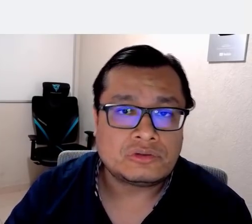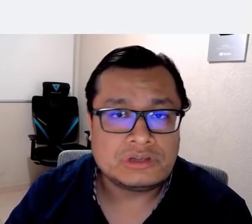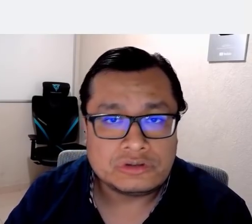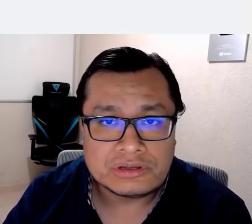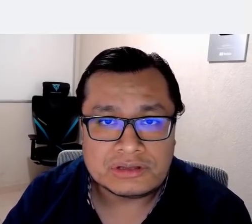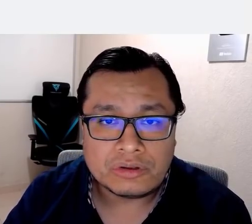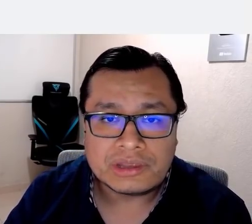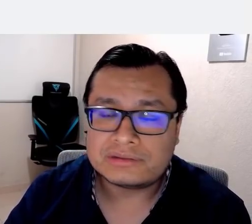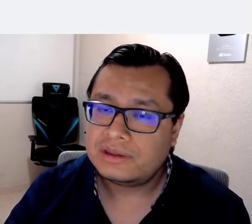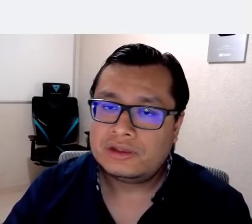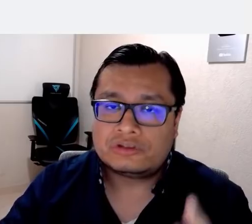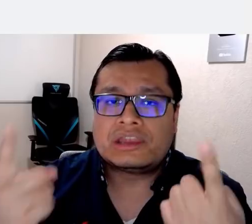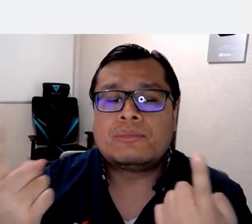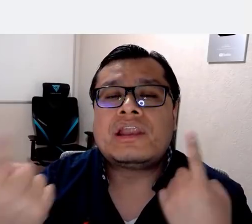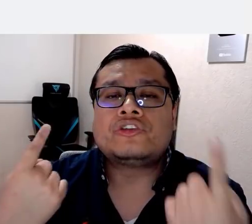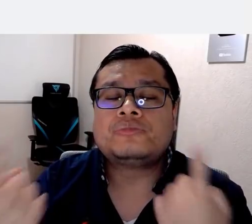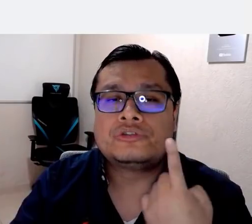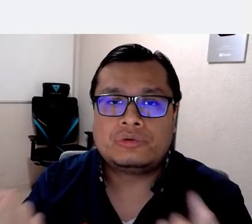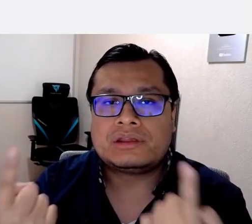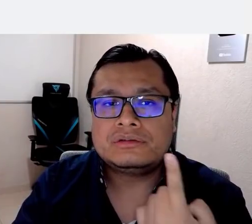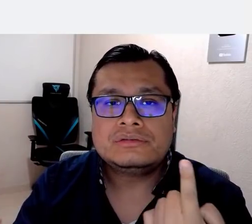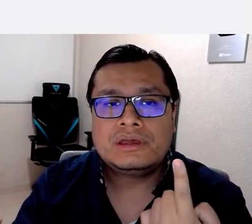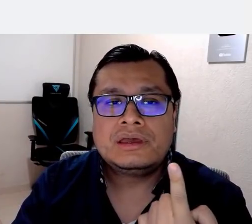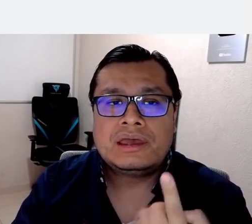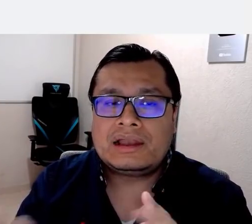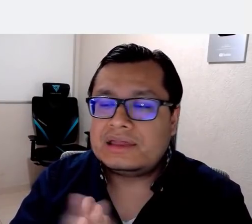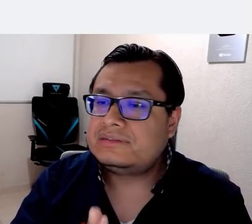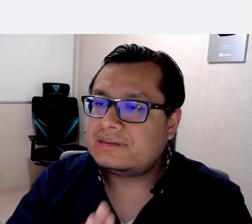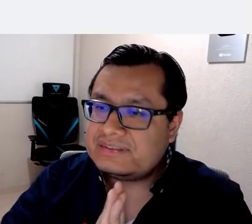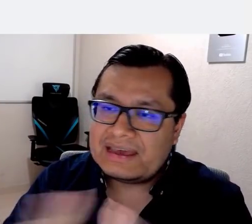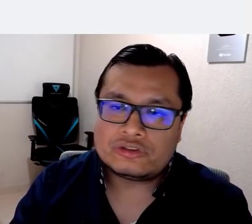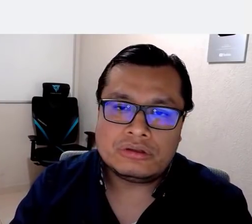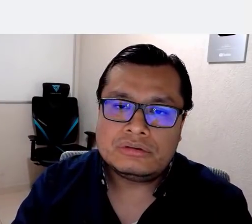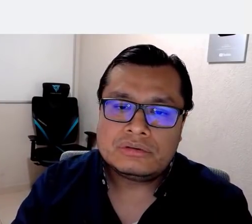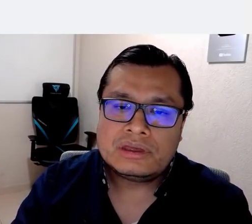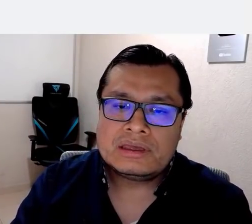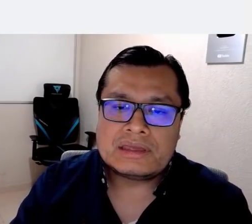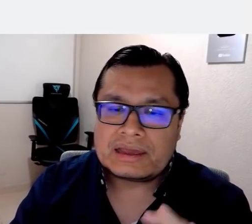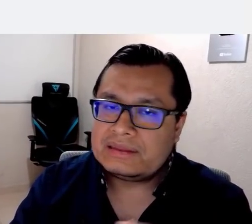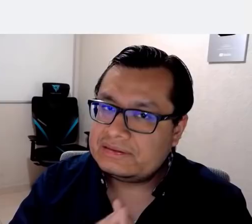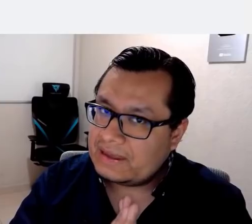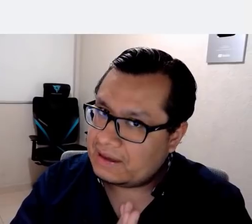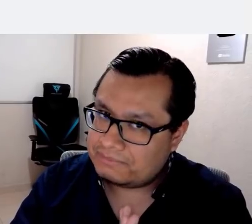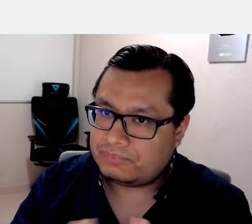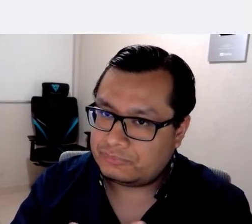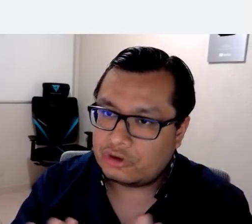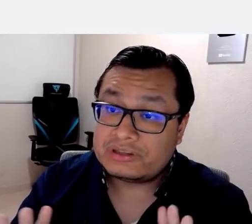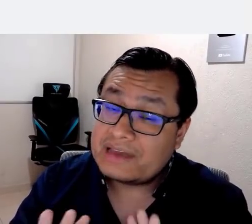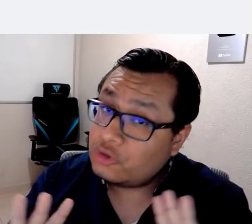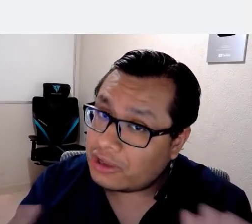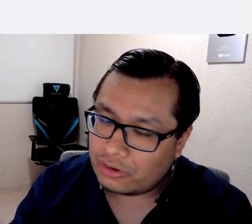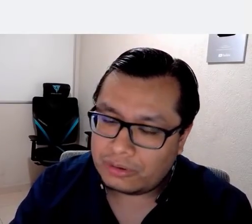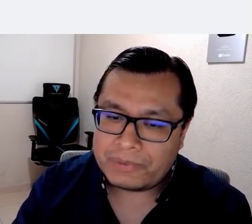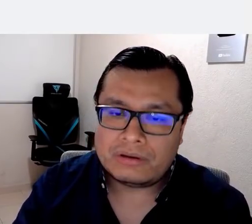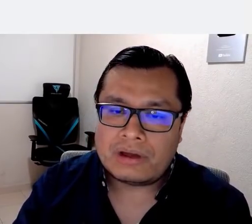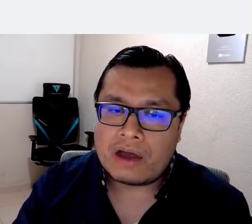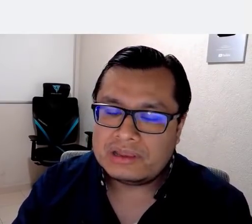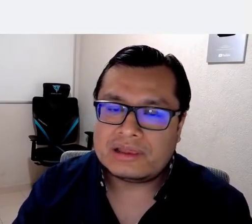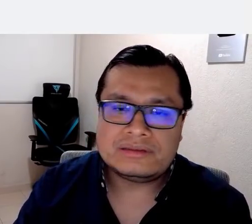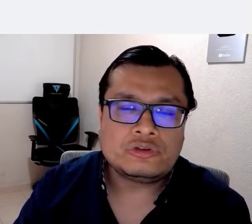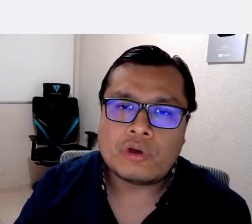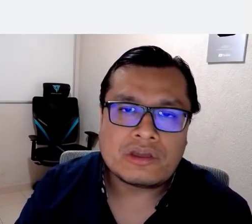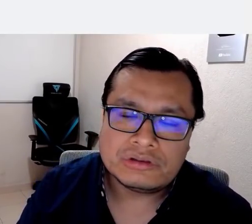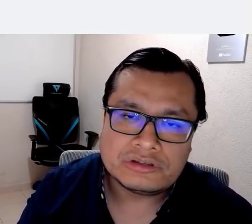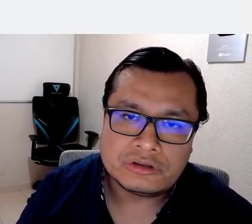existen las condiciones idóneas. Entonces tenemos las dos posturas, ¿no? El que dice sí a todo y el que dice, no sé si a no a todo, pero